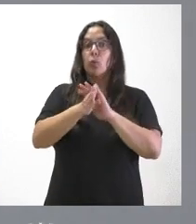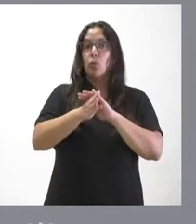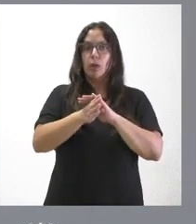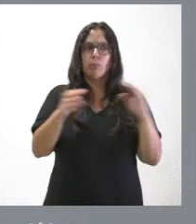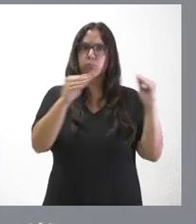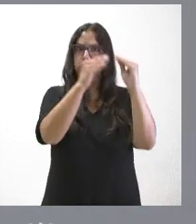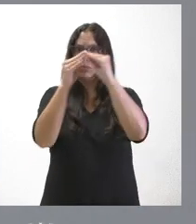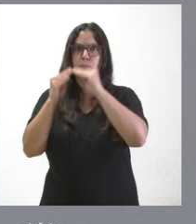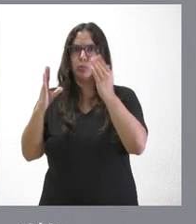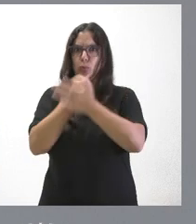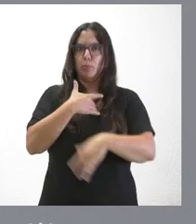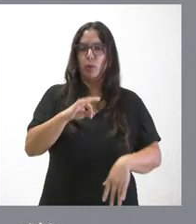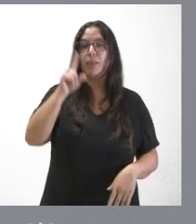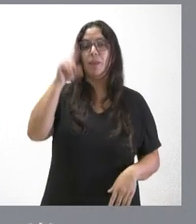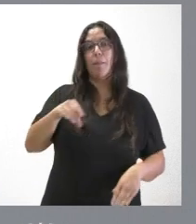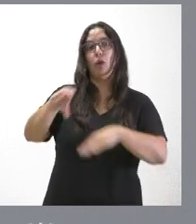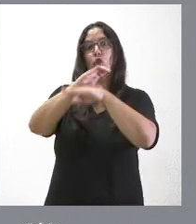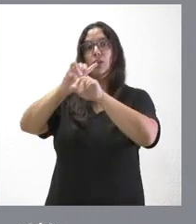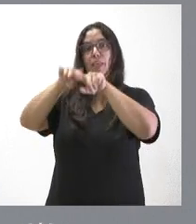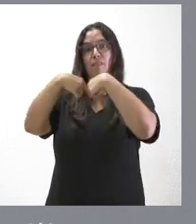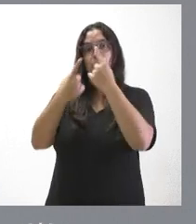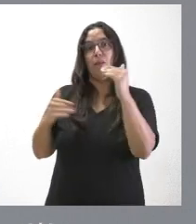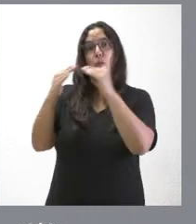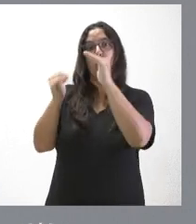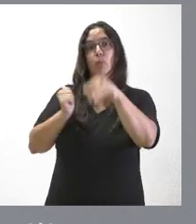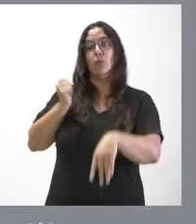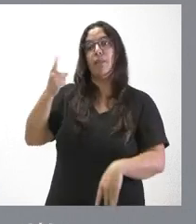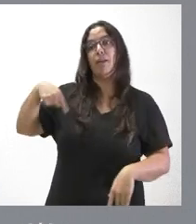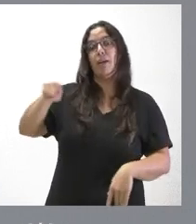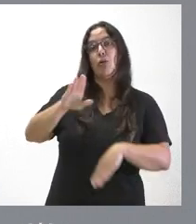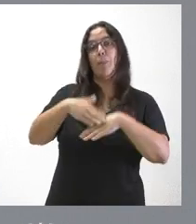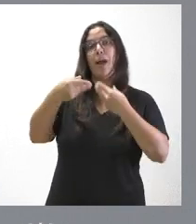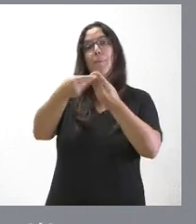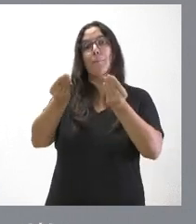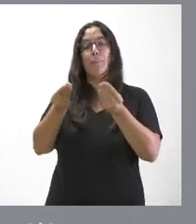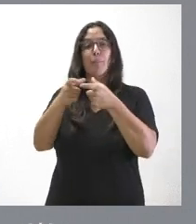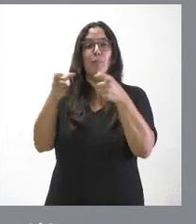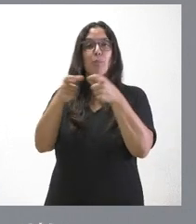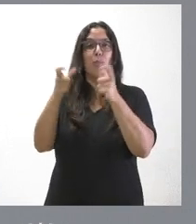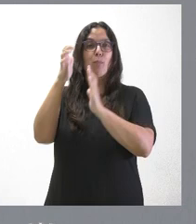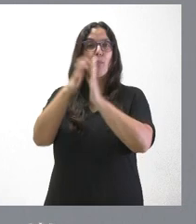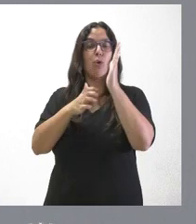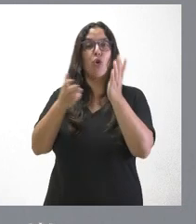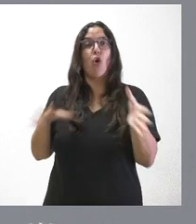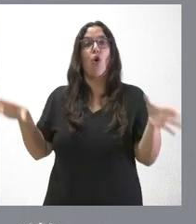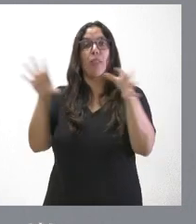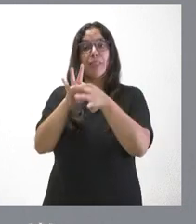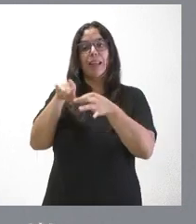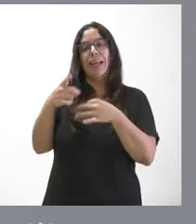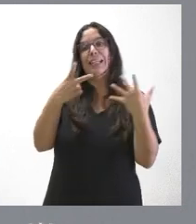anterior, la Consejería de Familia, que en el caso del bono concilia, por ejemplo, son 750